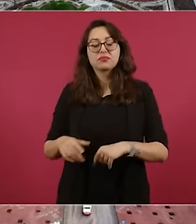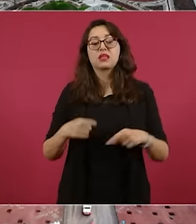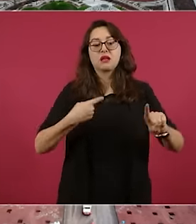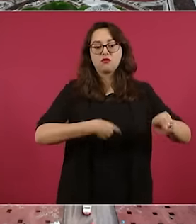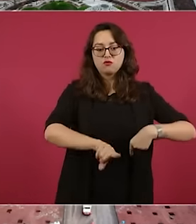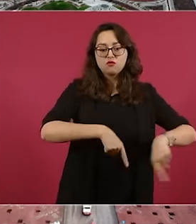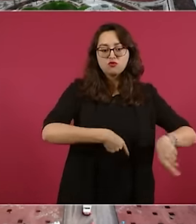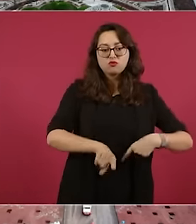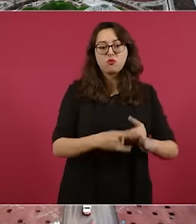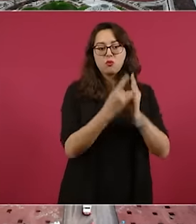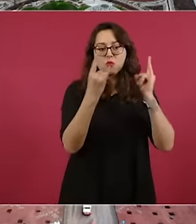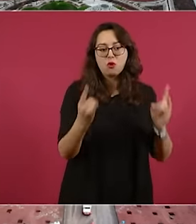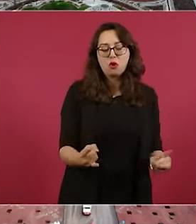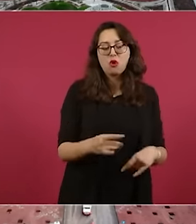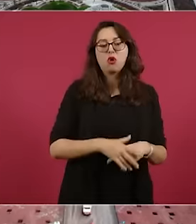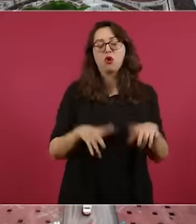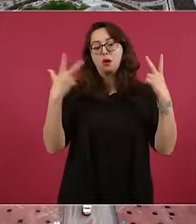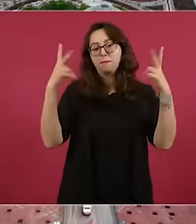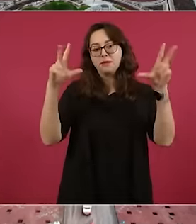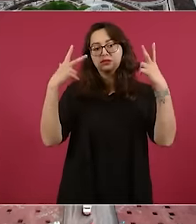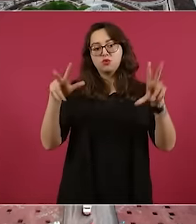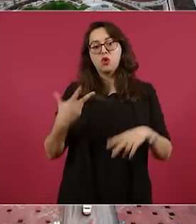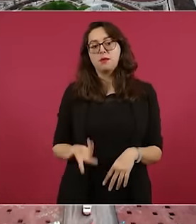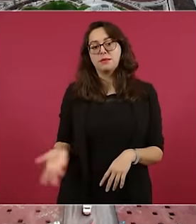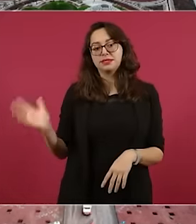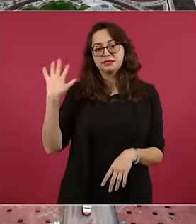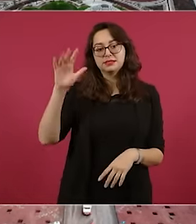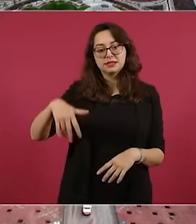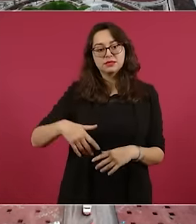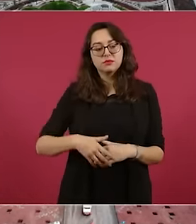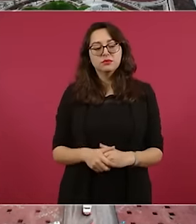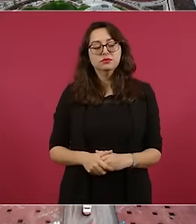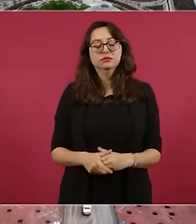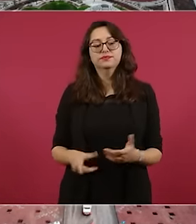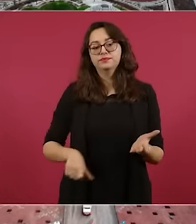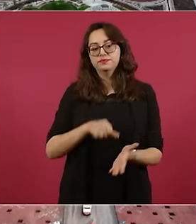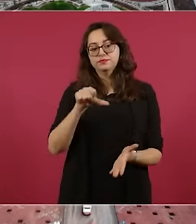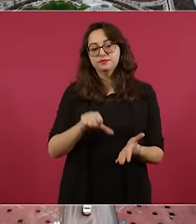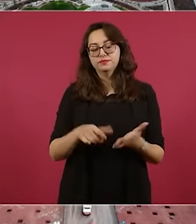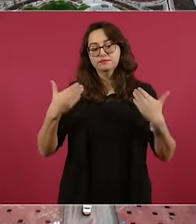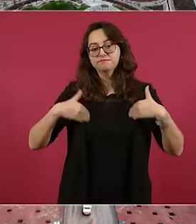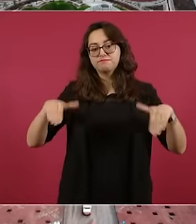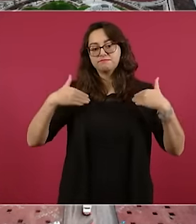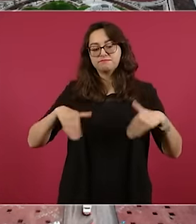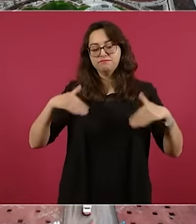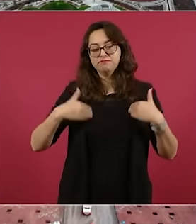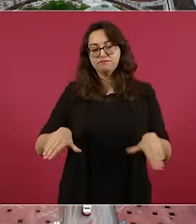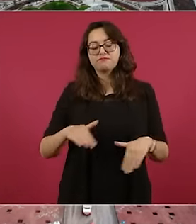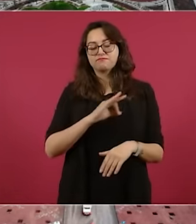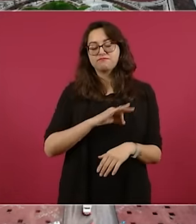fútbol, canchas de béisbol, canchas de básquetbol, centros de recreación familiar. Aquí tenemos algunas